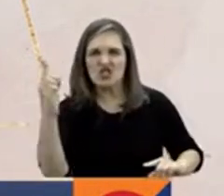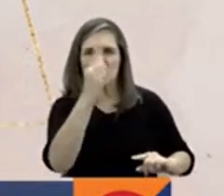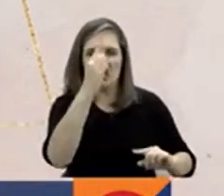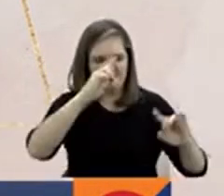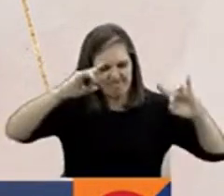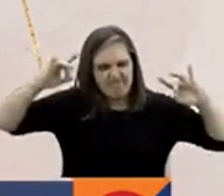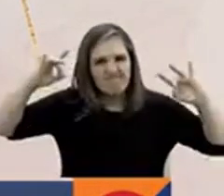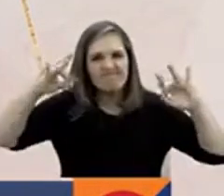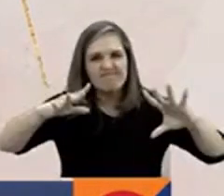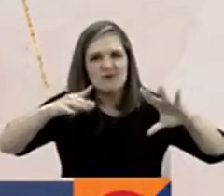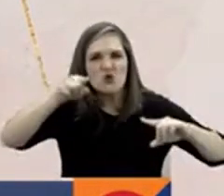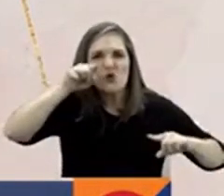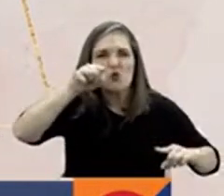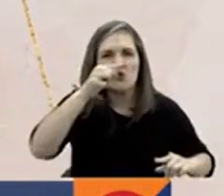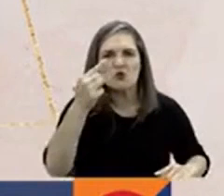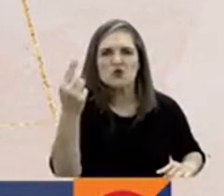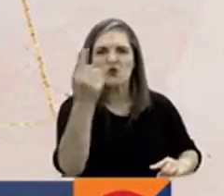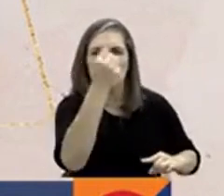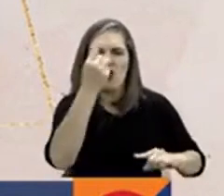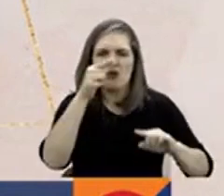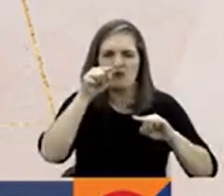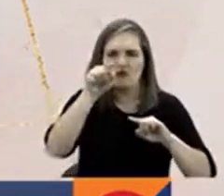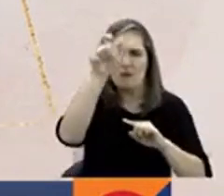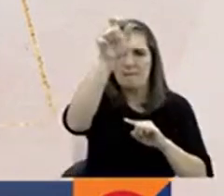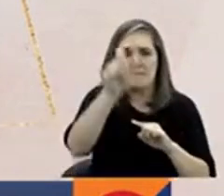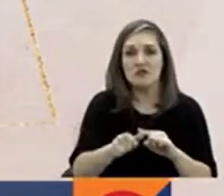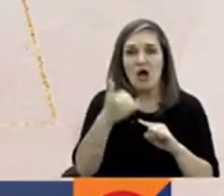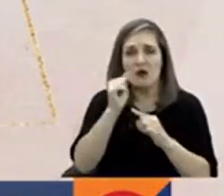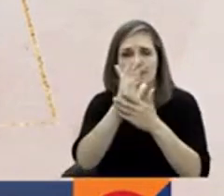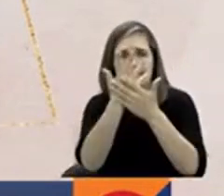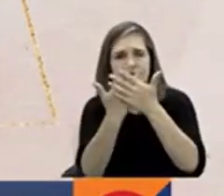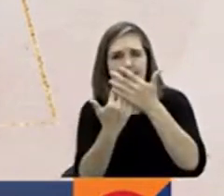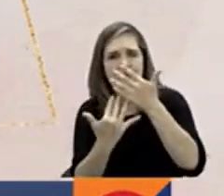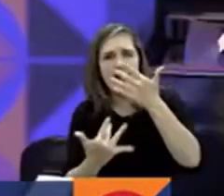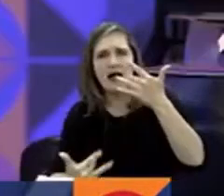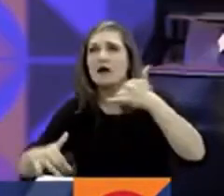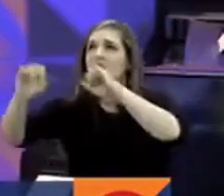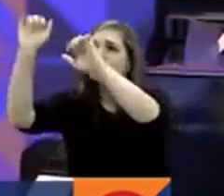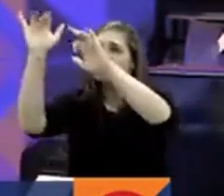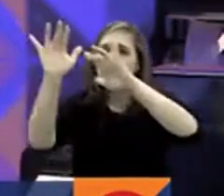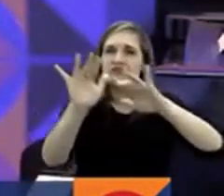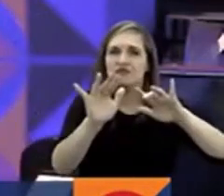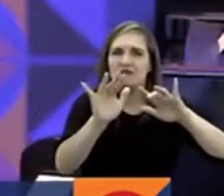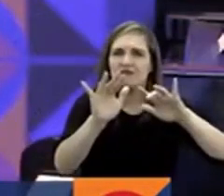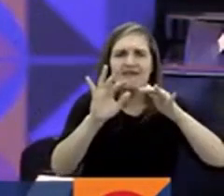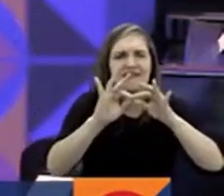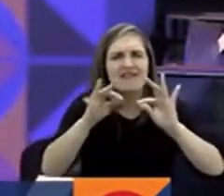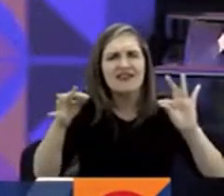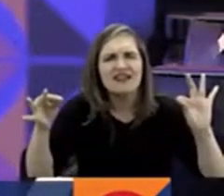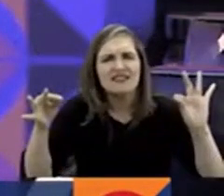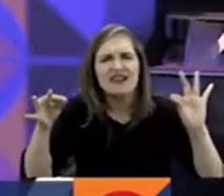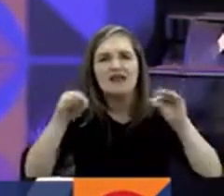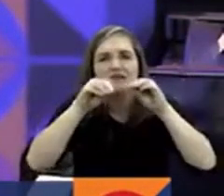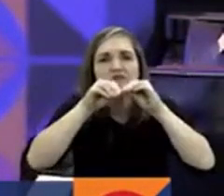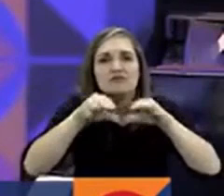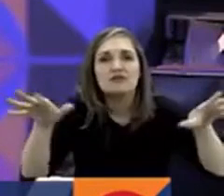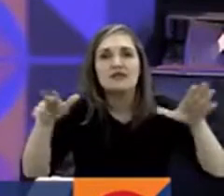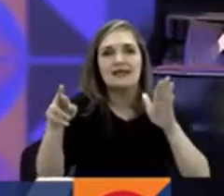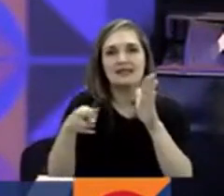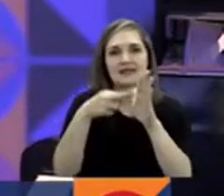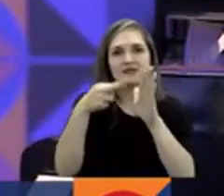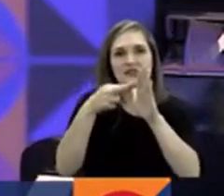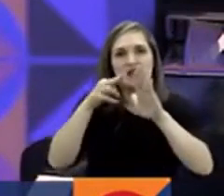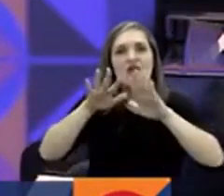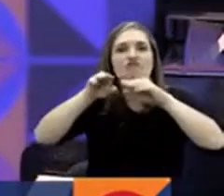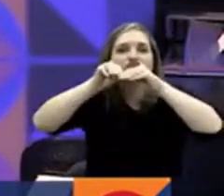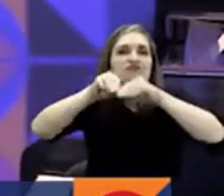despierto seas entre todos los muertos y que la sangre caiga en ti como la lluvia. Ese verso fue publicado en una revista que se llamaba